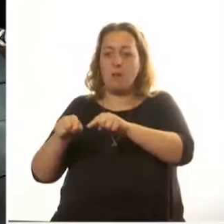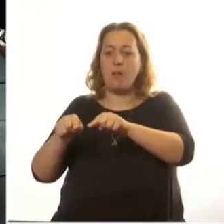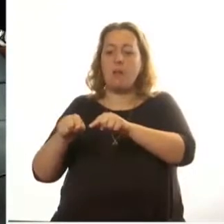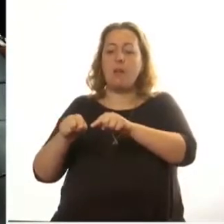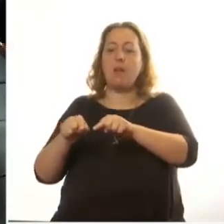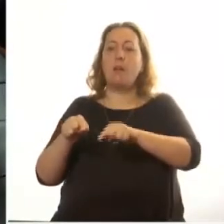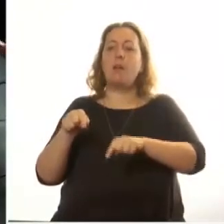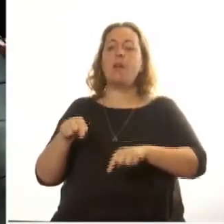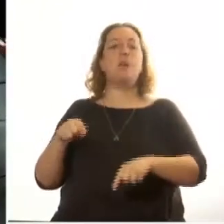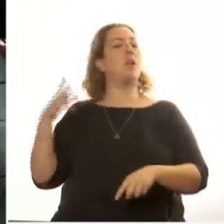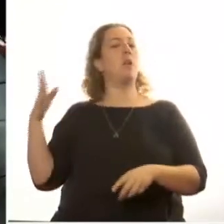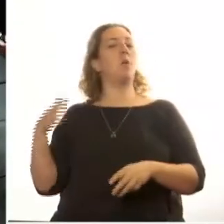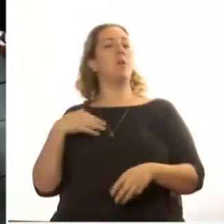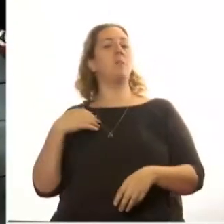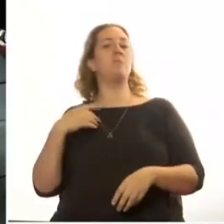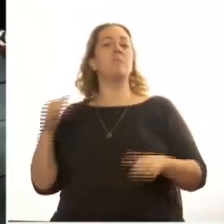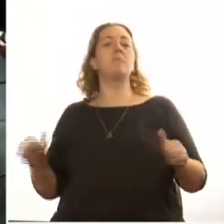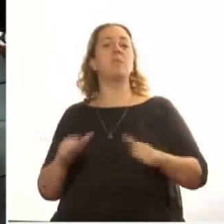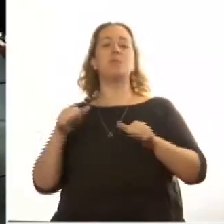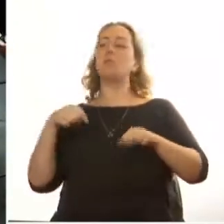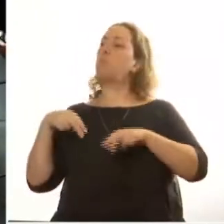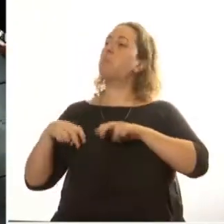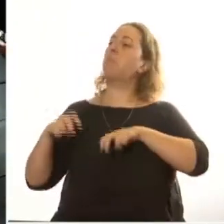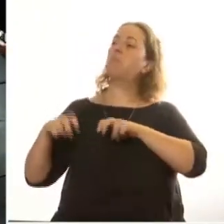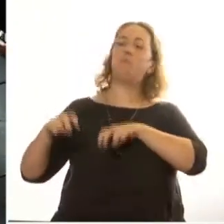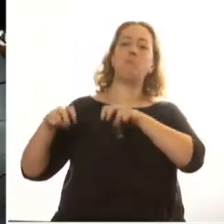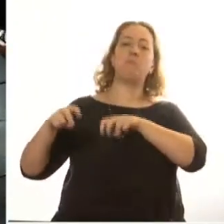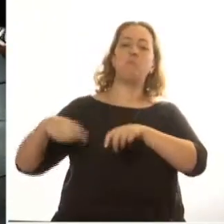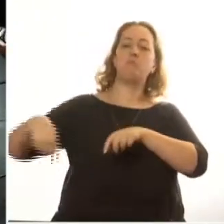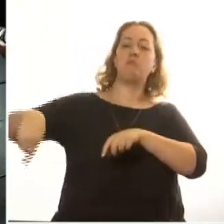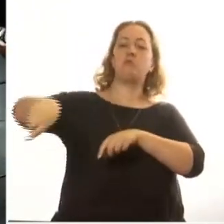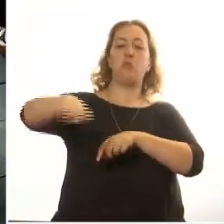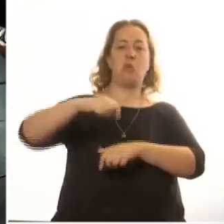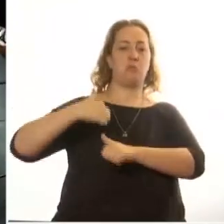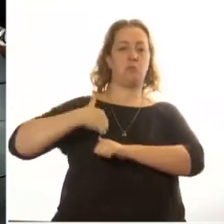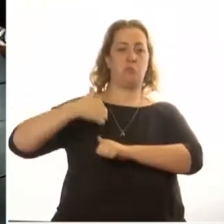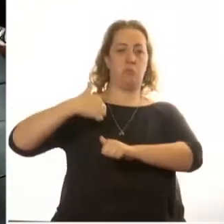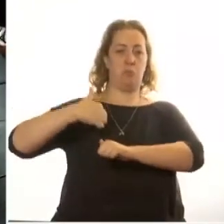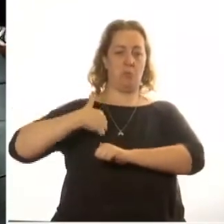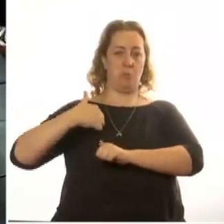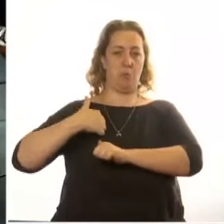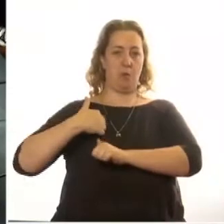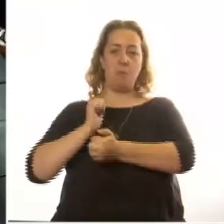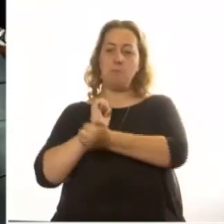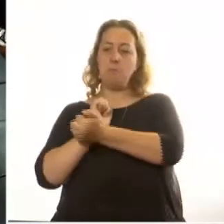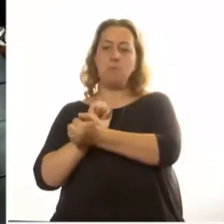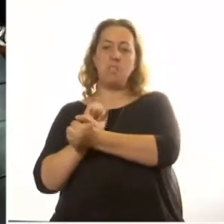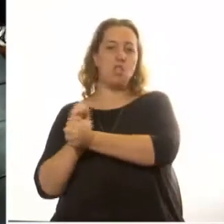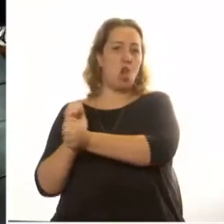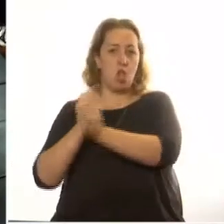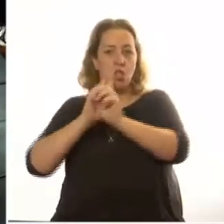y a los prisioneros adversarios delante de ellos. ¿Por qué lo hizo?